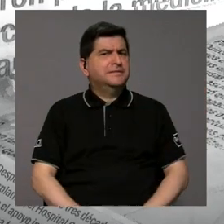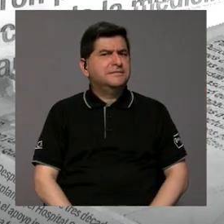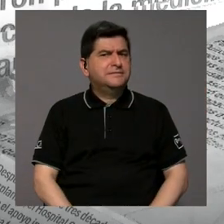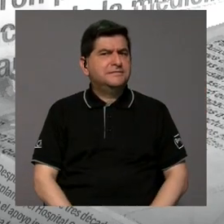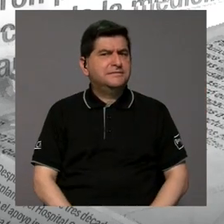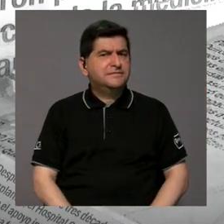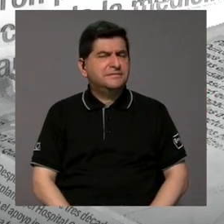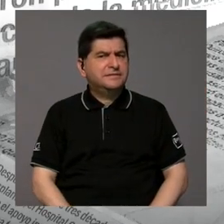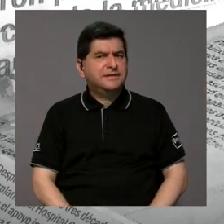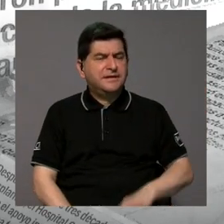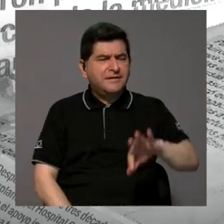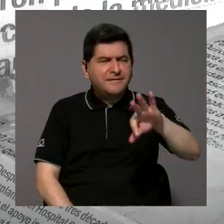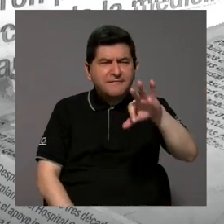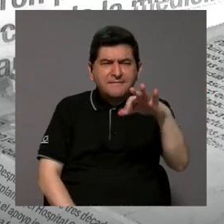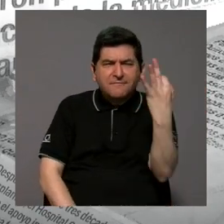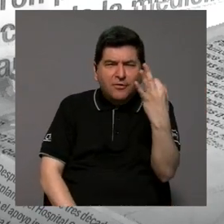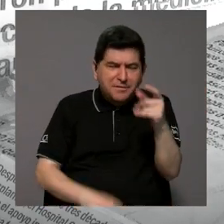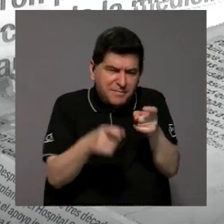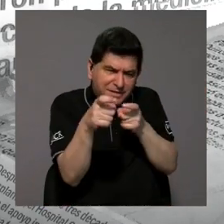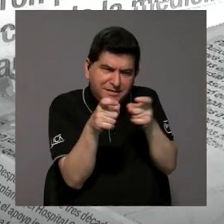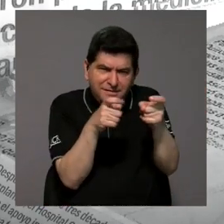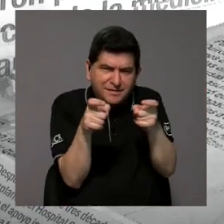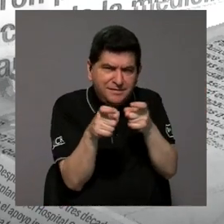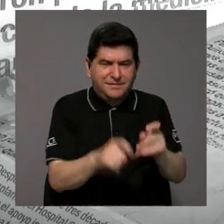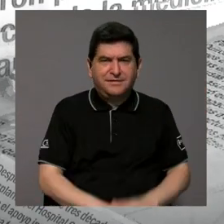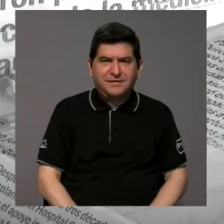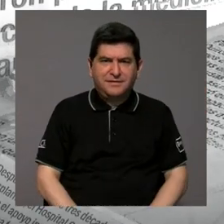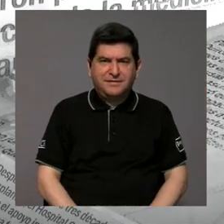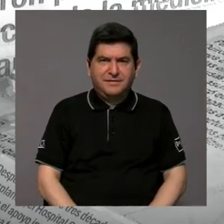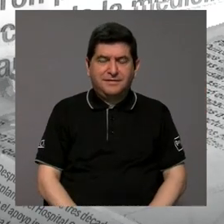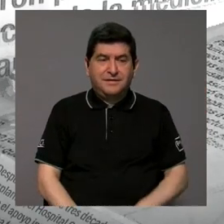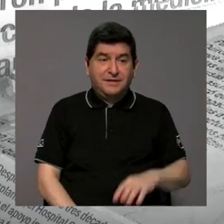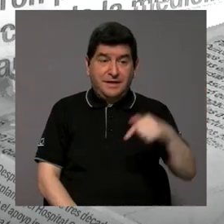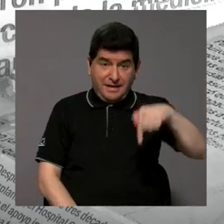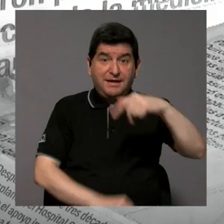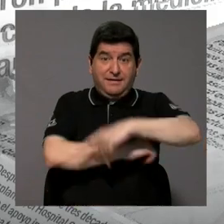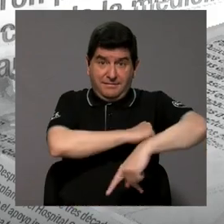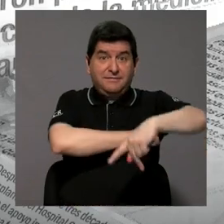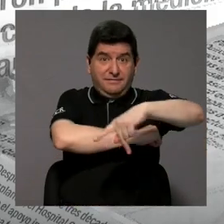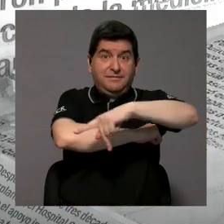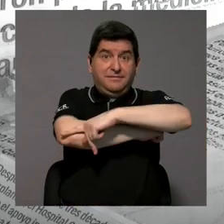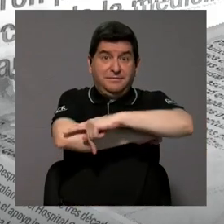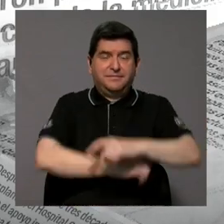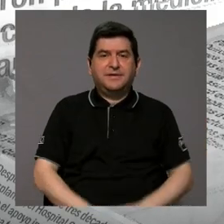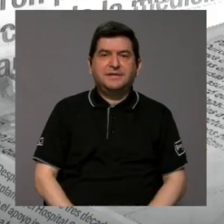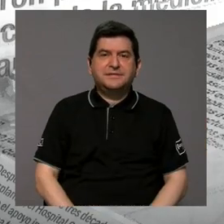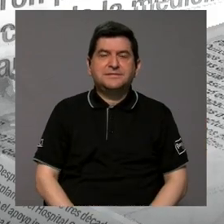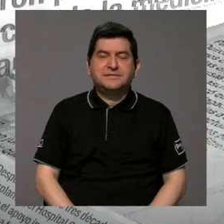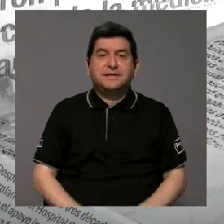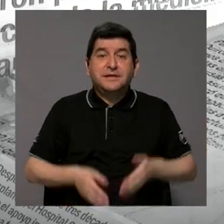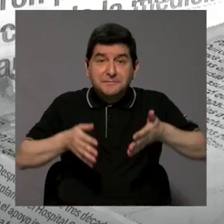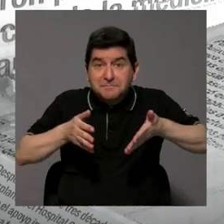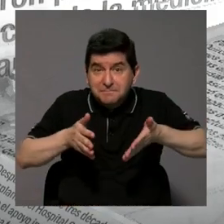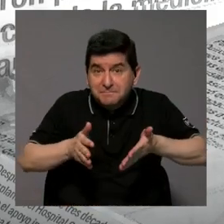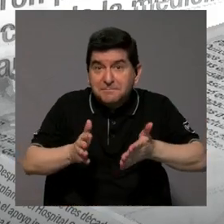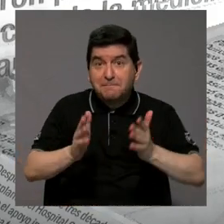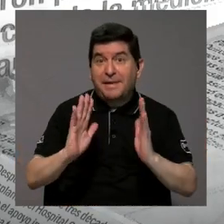cómo manipular eso, cómo manejarlo como país? En el tanto,